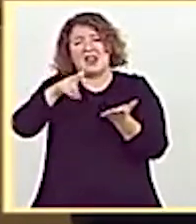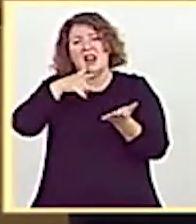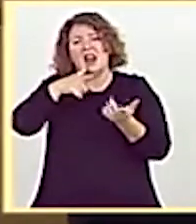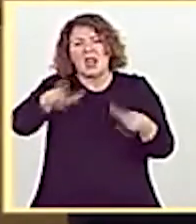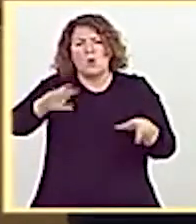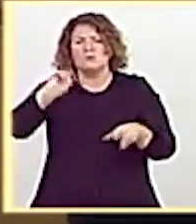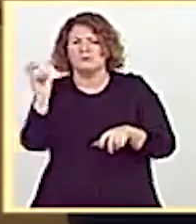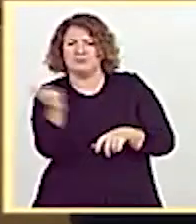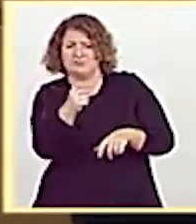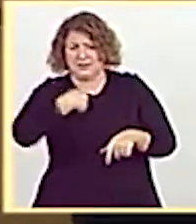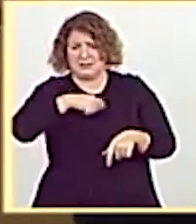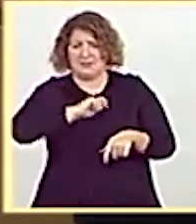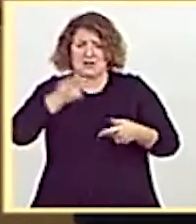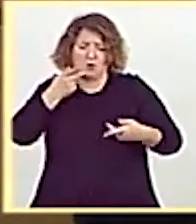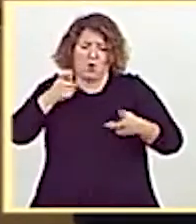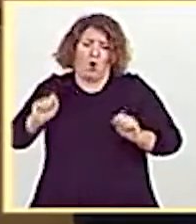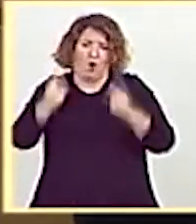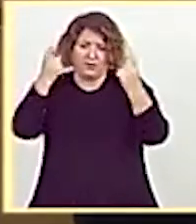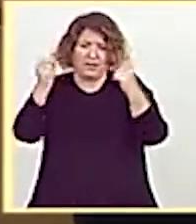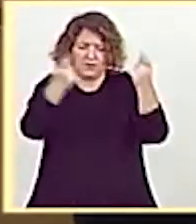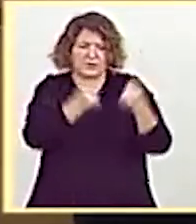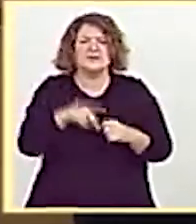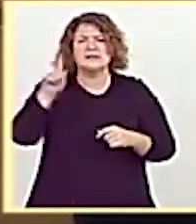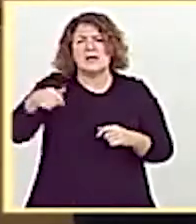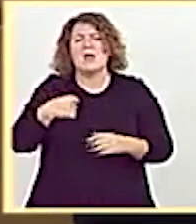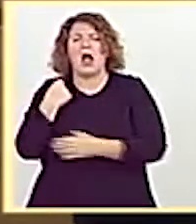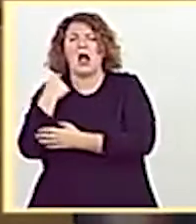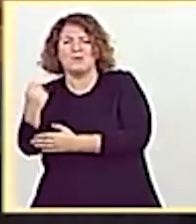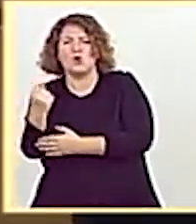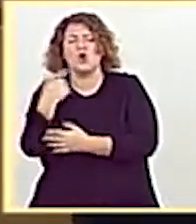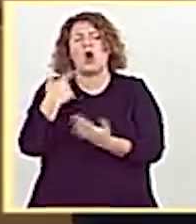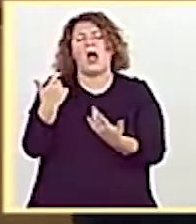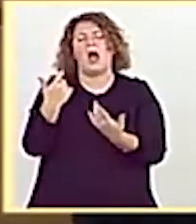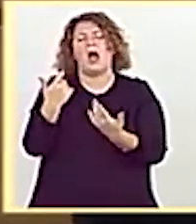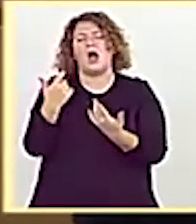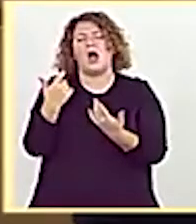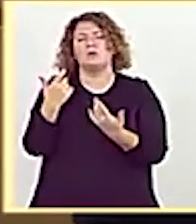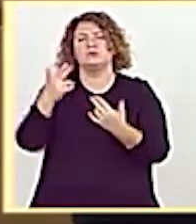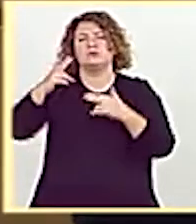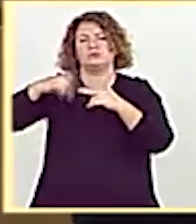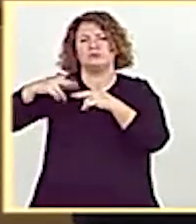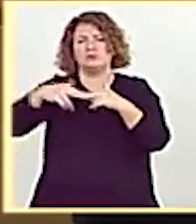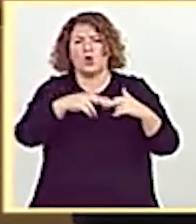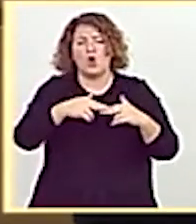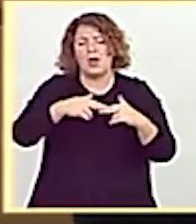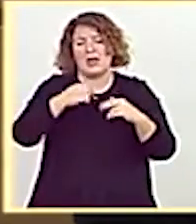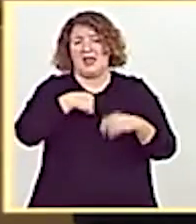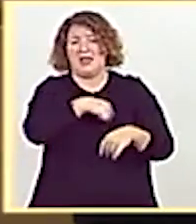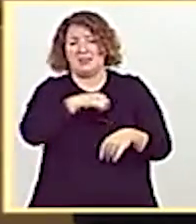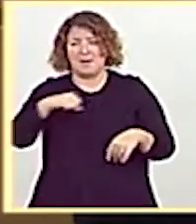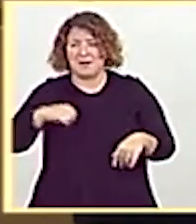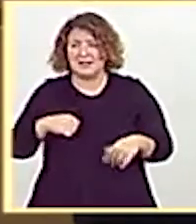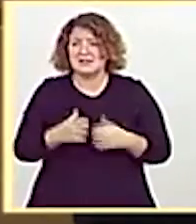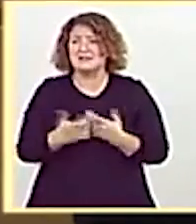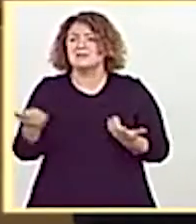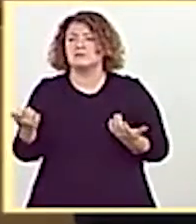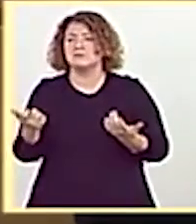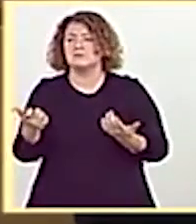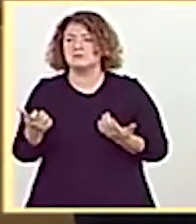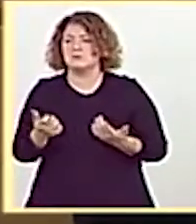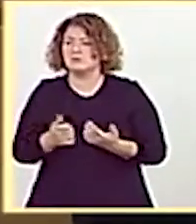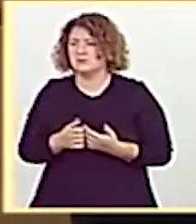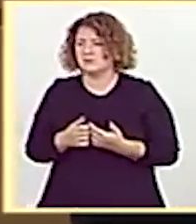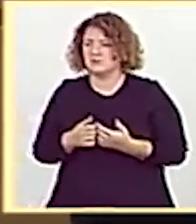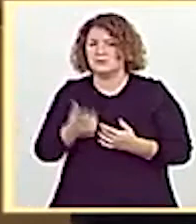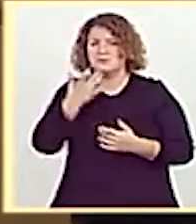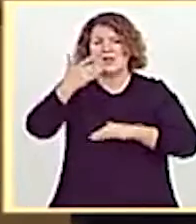especial a los productores independientes, tanto para los operadores públicos como para los operadores privados, yendo hasta el